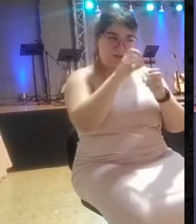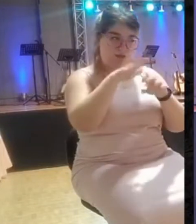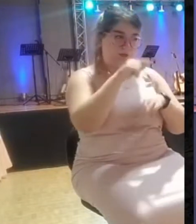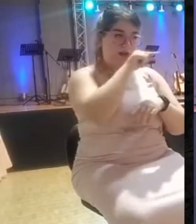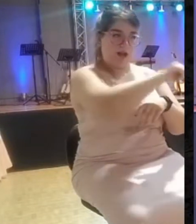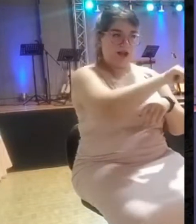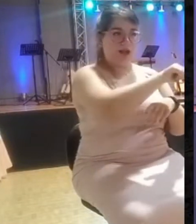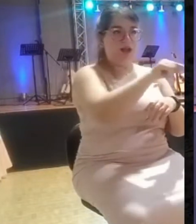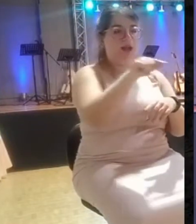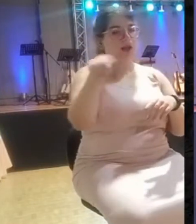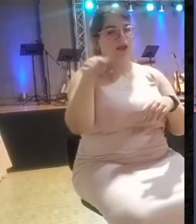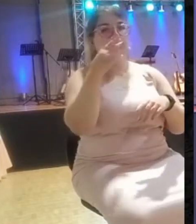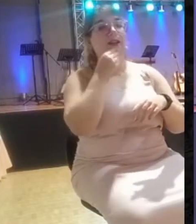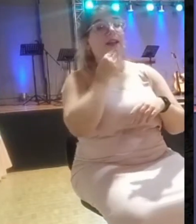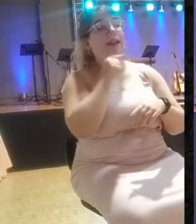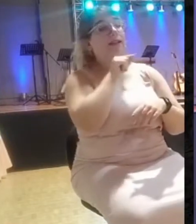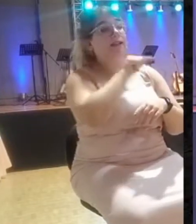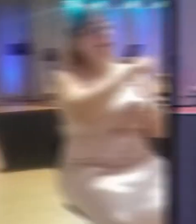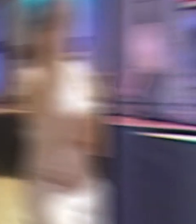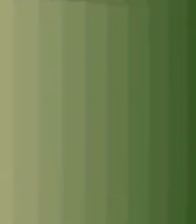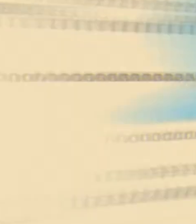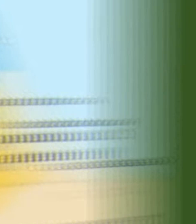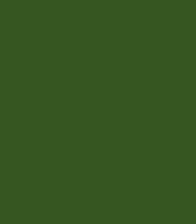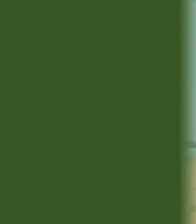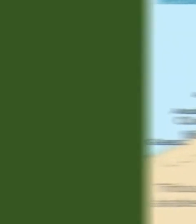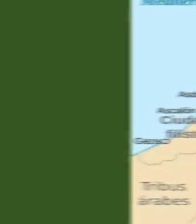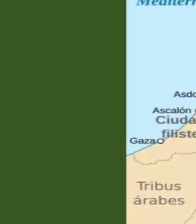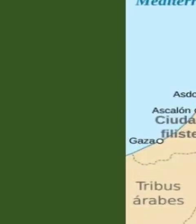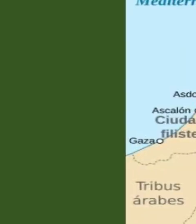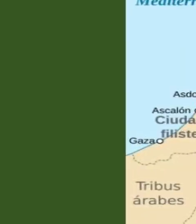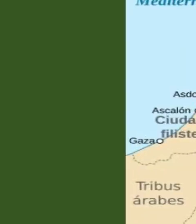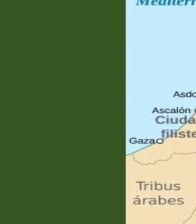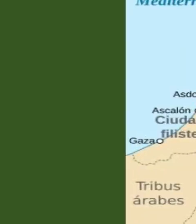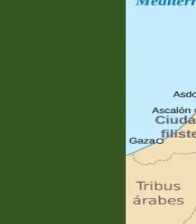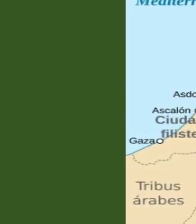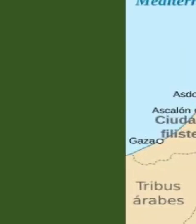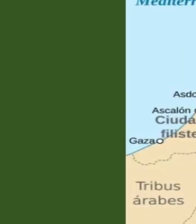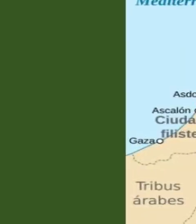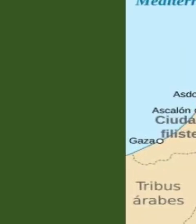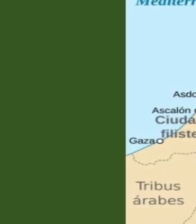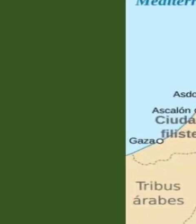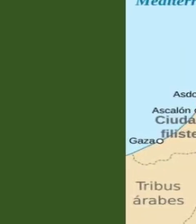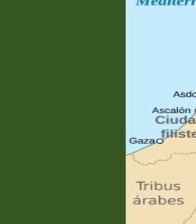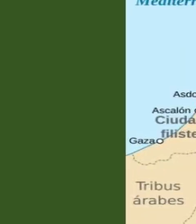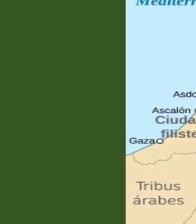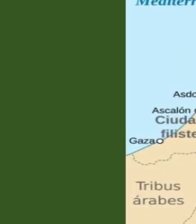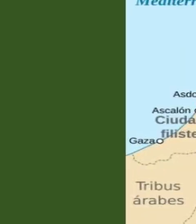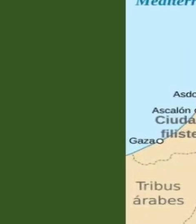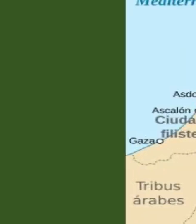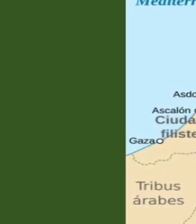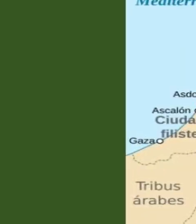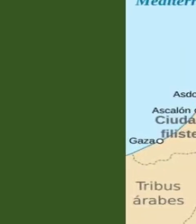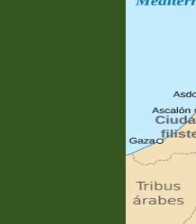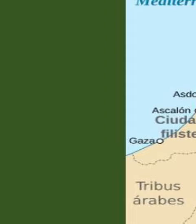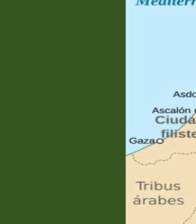que era de la tribu de Efraín, se llevó la mitad, bueno, no la mitad, se llevó a las diez tribus de Israel.